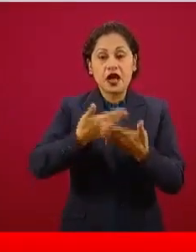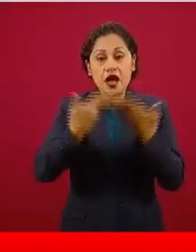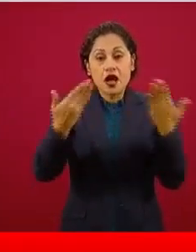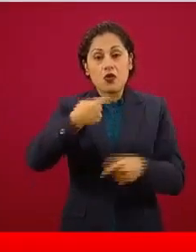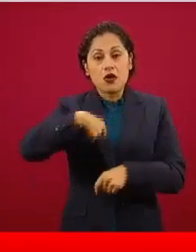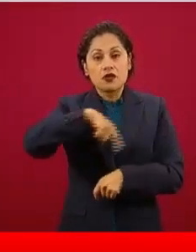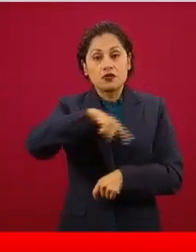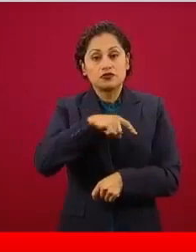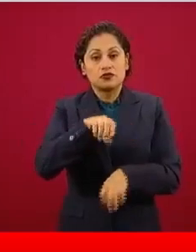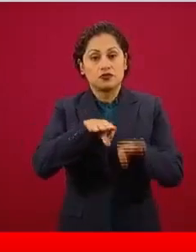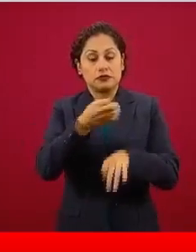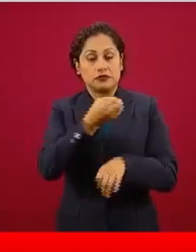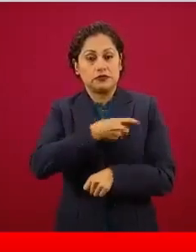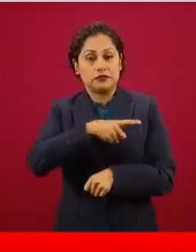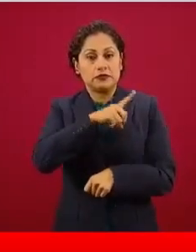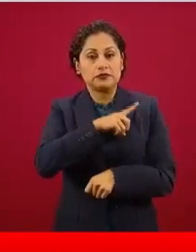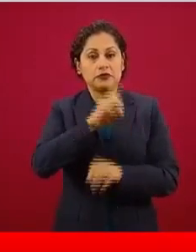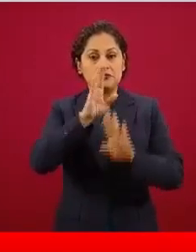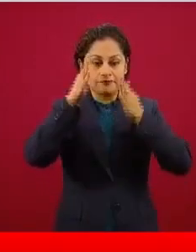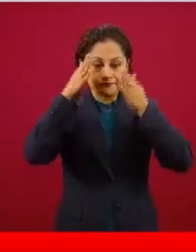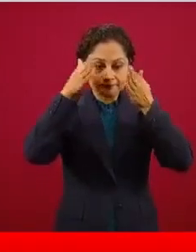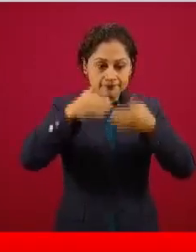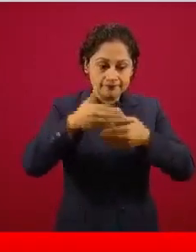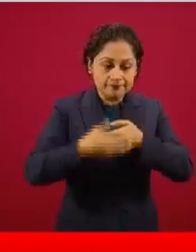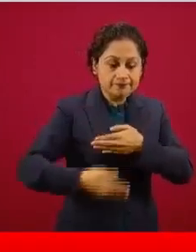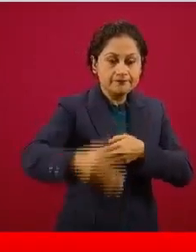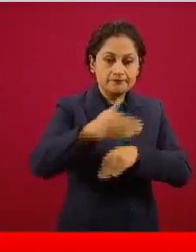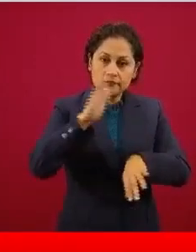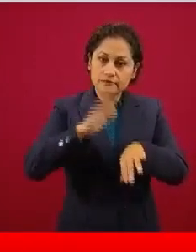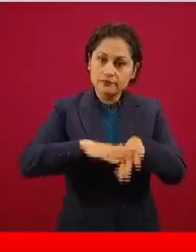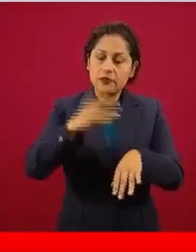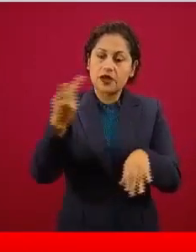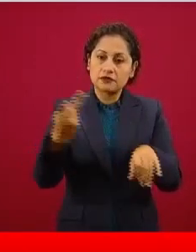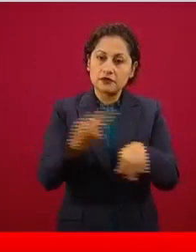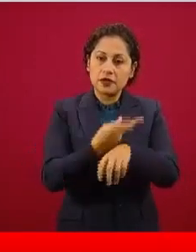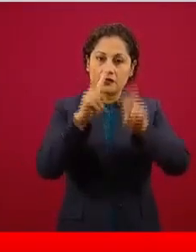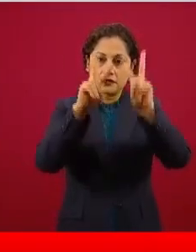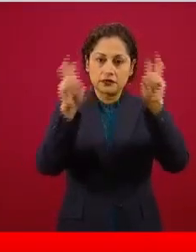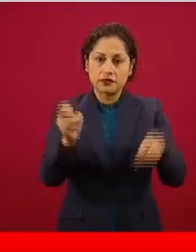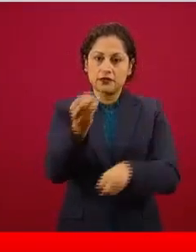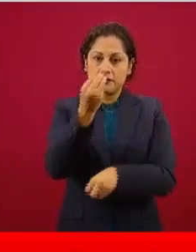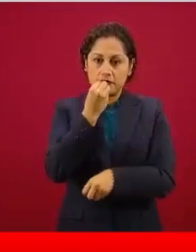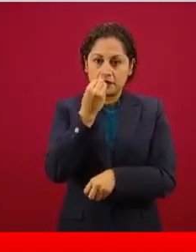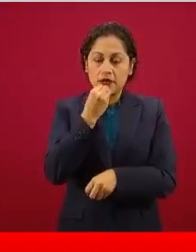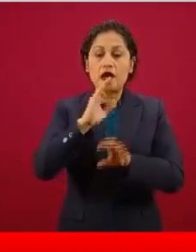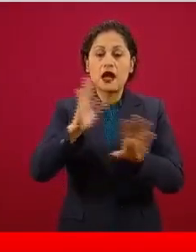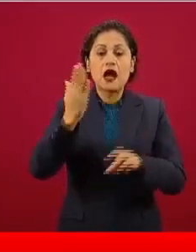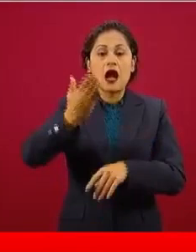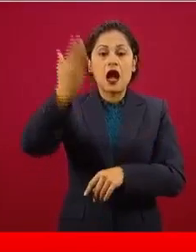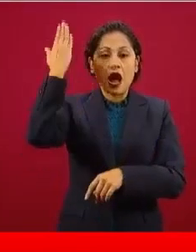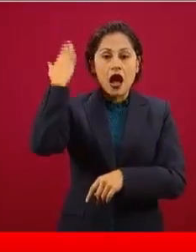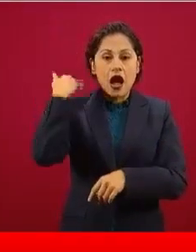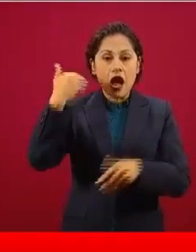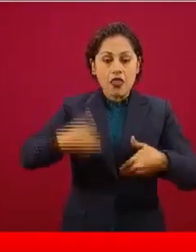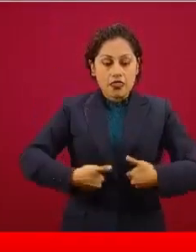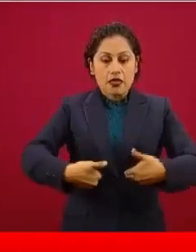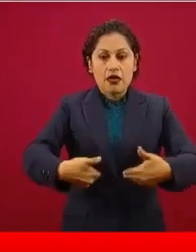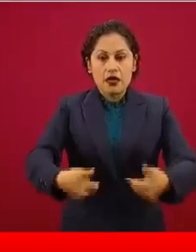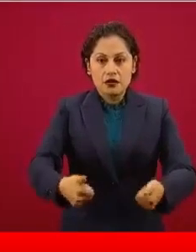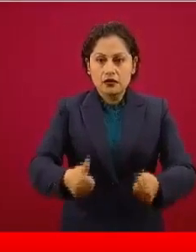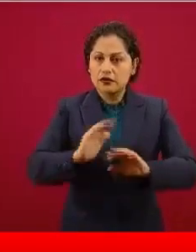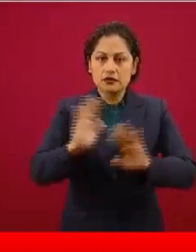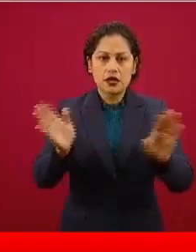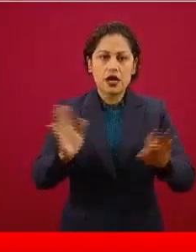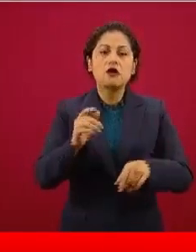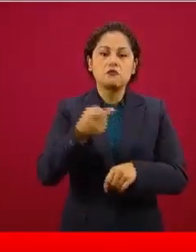alimentarias, que en este caso ya no son por desnutrición, aunque existe todavía la desnutrición en México, pero son por exceso y